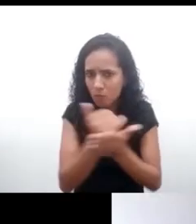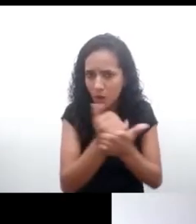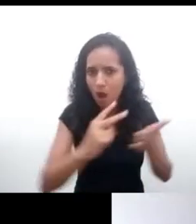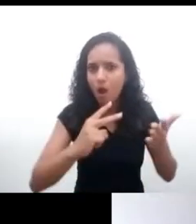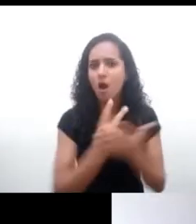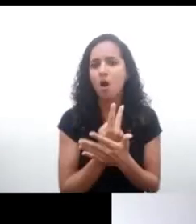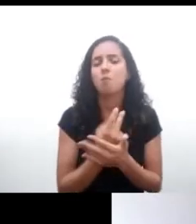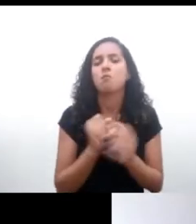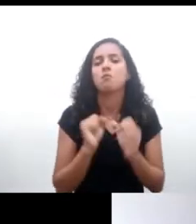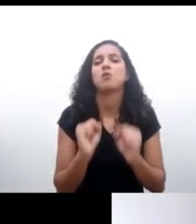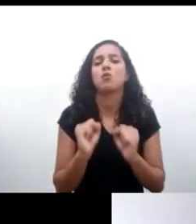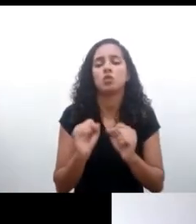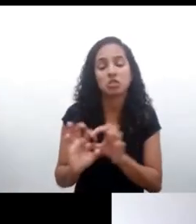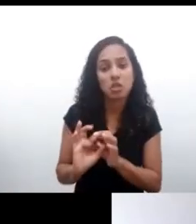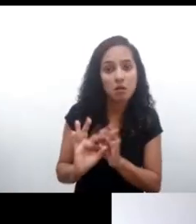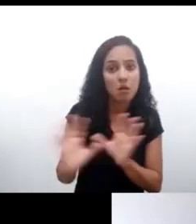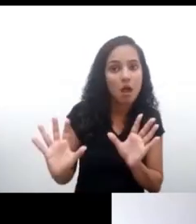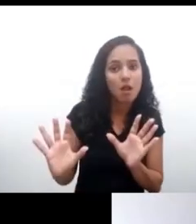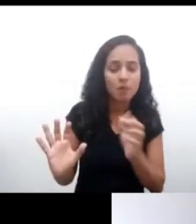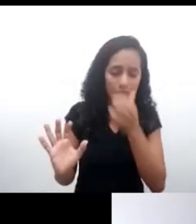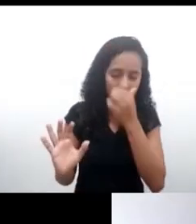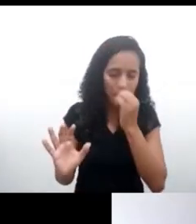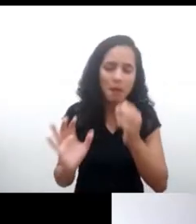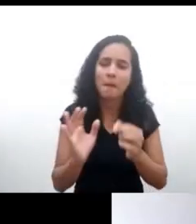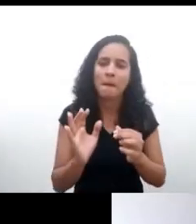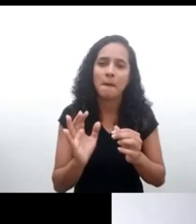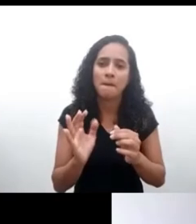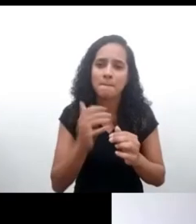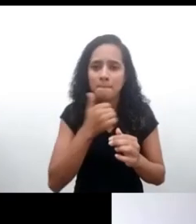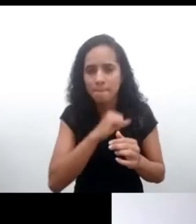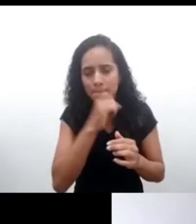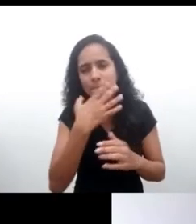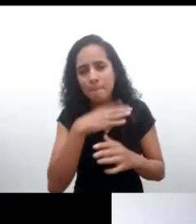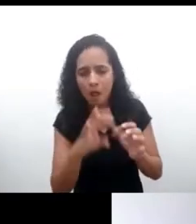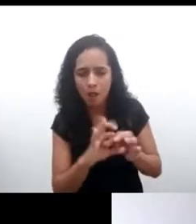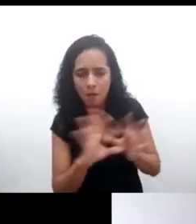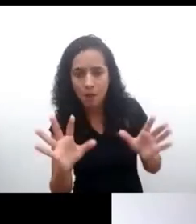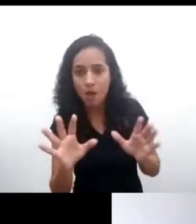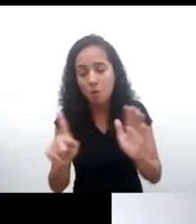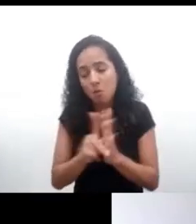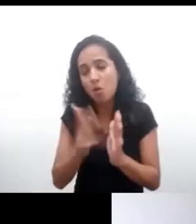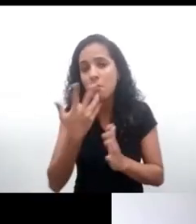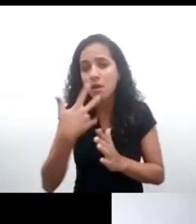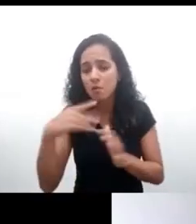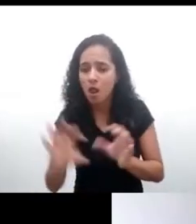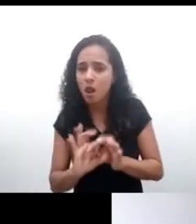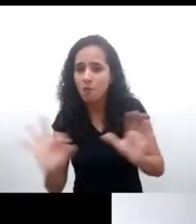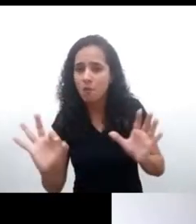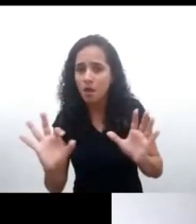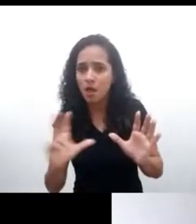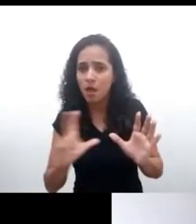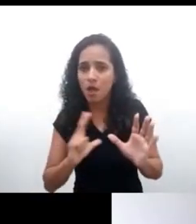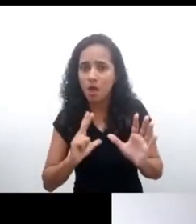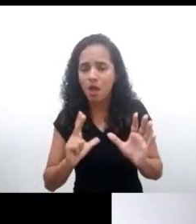en los casos a hipótesis de consentimiento, ya sea parental o del niño o de la niña,